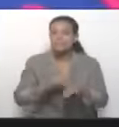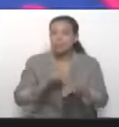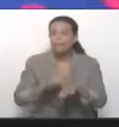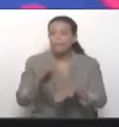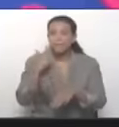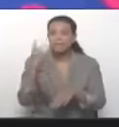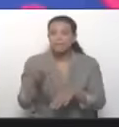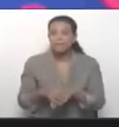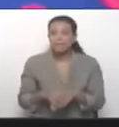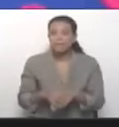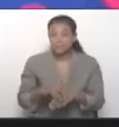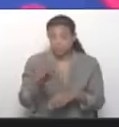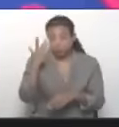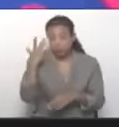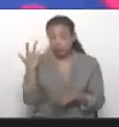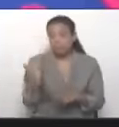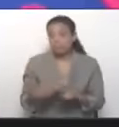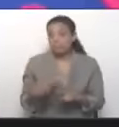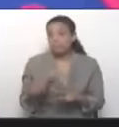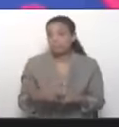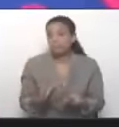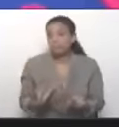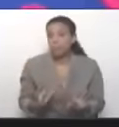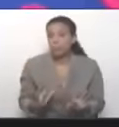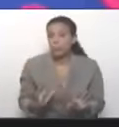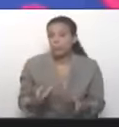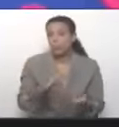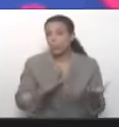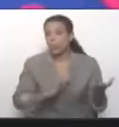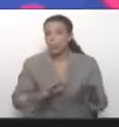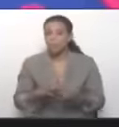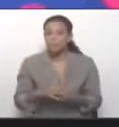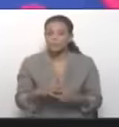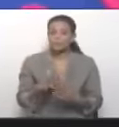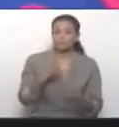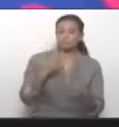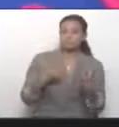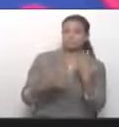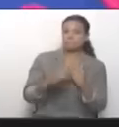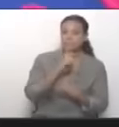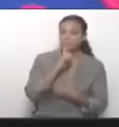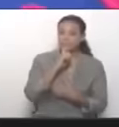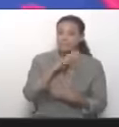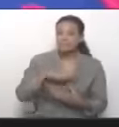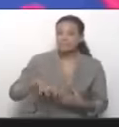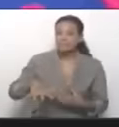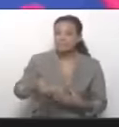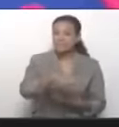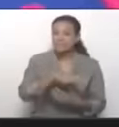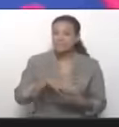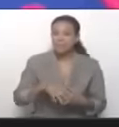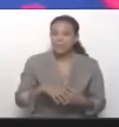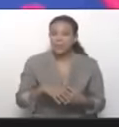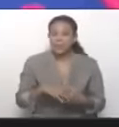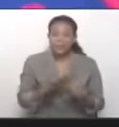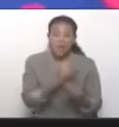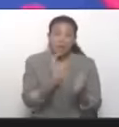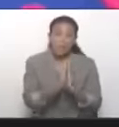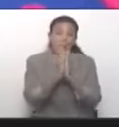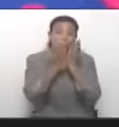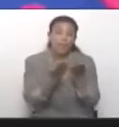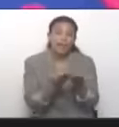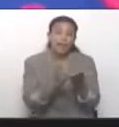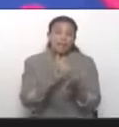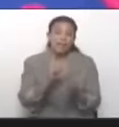Crónica, diría yo, parafreciando este titular de una de las novelas de Gabriel García Márquez,